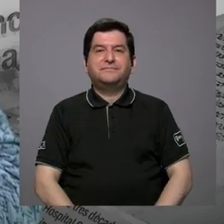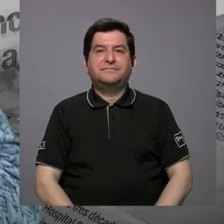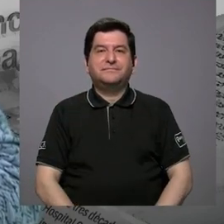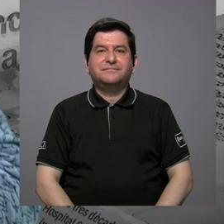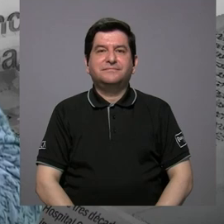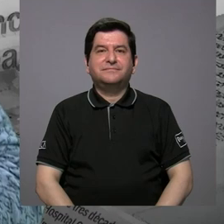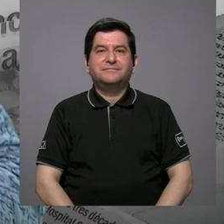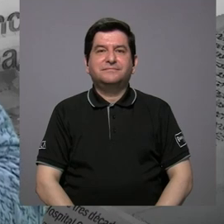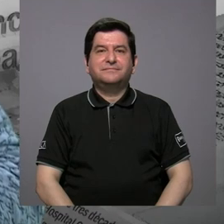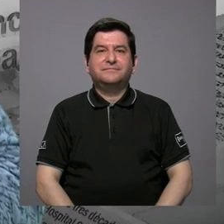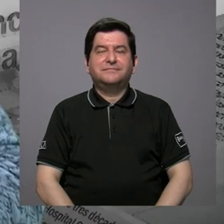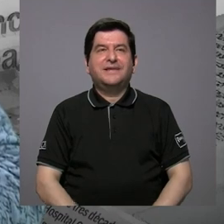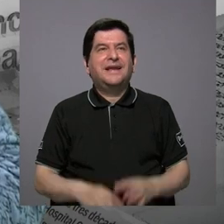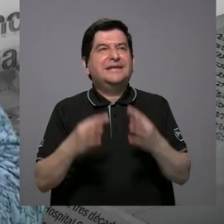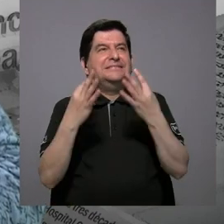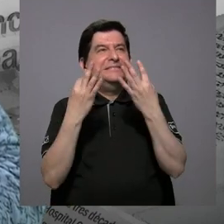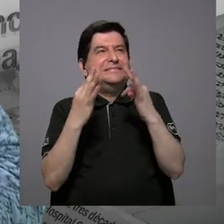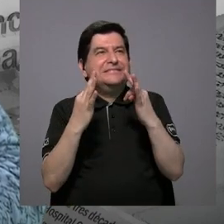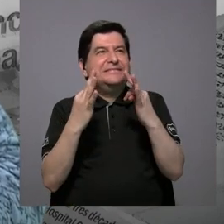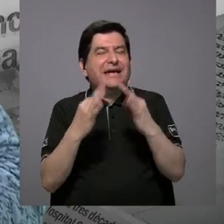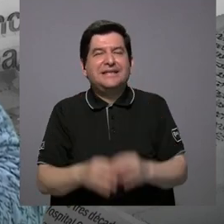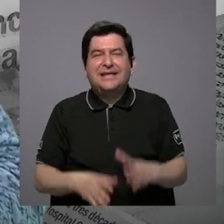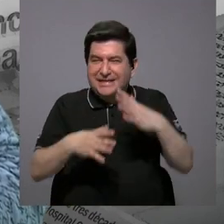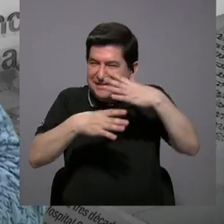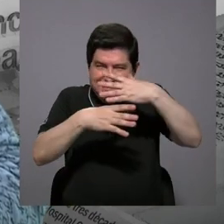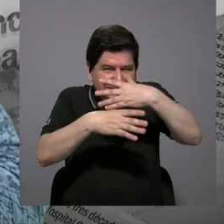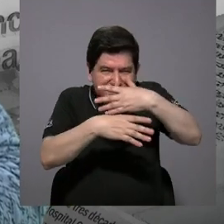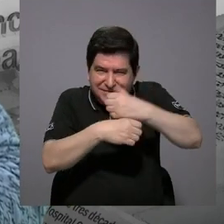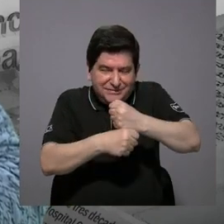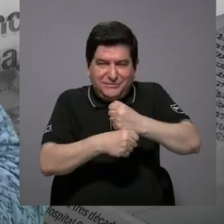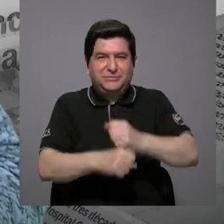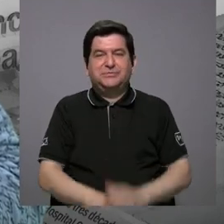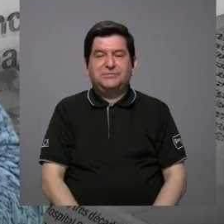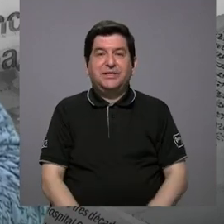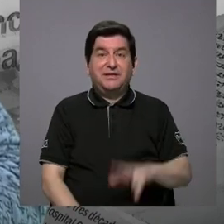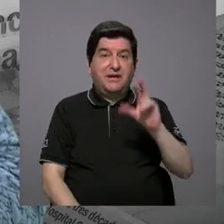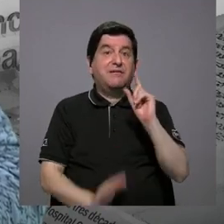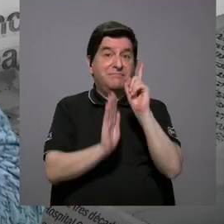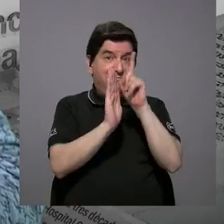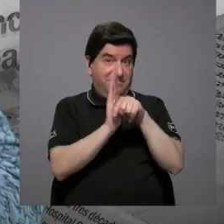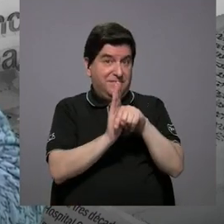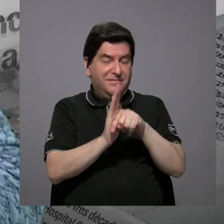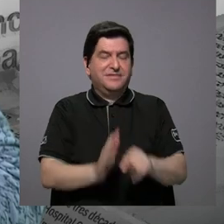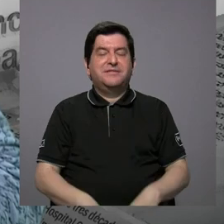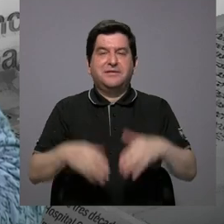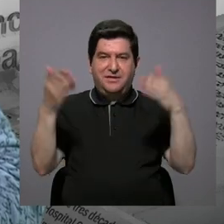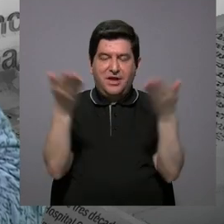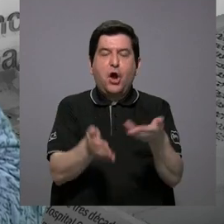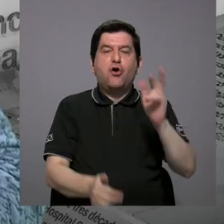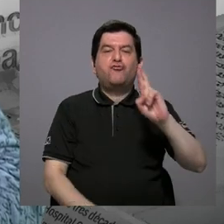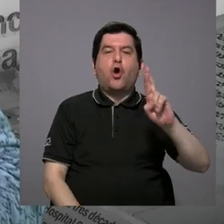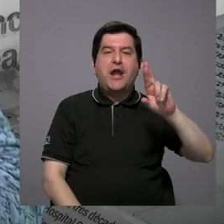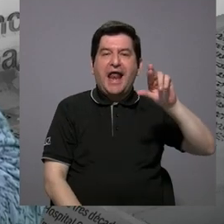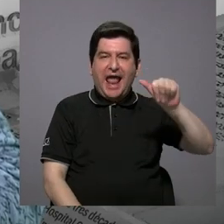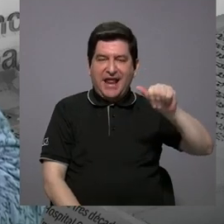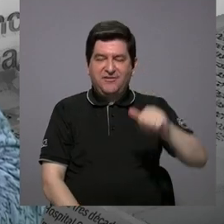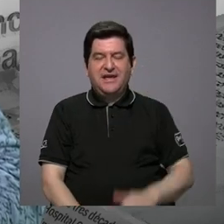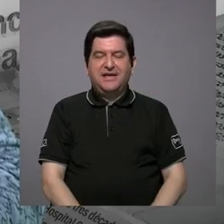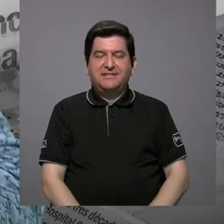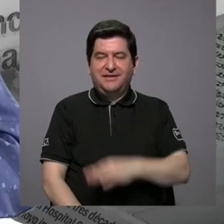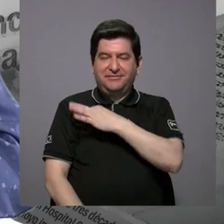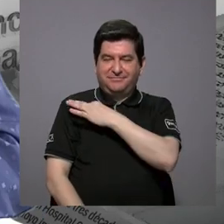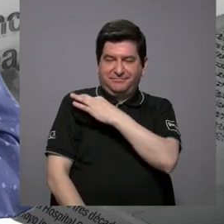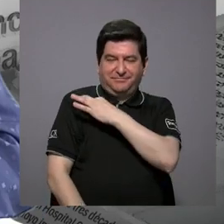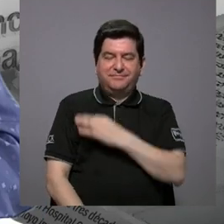Vamos a tratar de hacerlo conciso en esta media hora. Bienvenido a don Ronald Arrieta, el